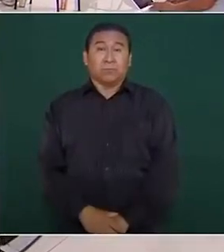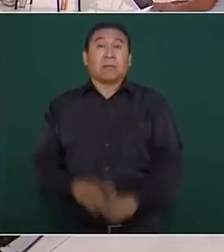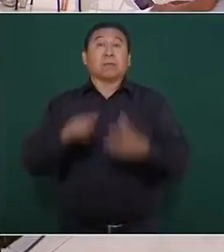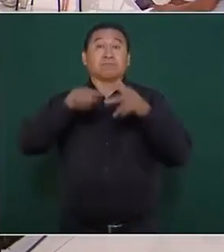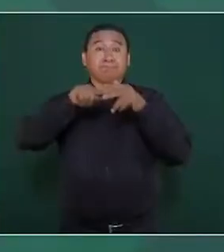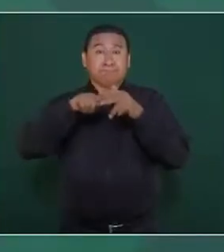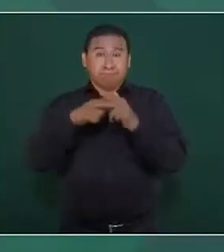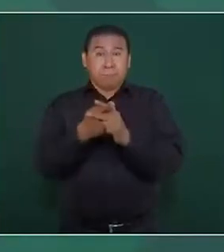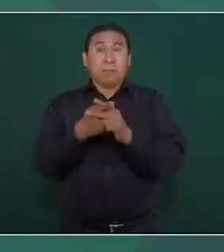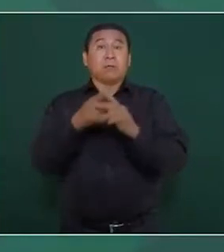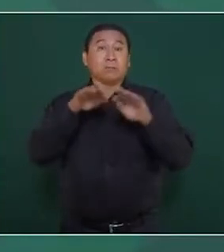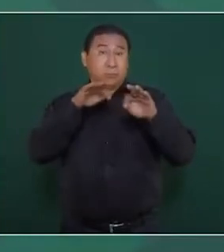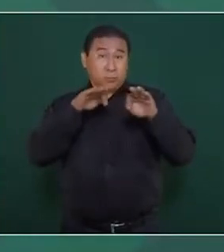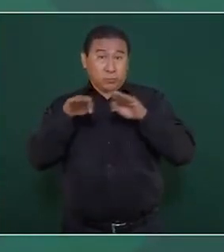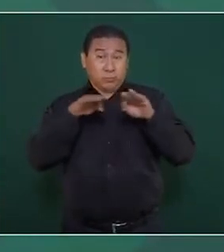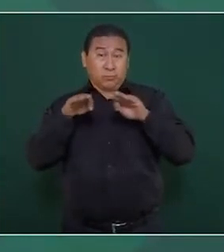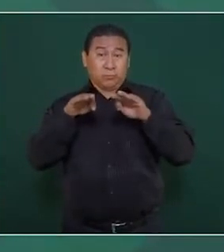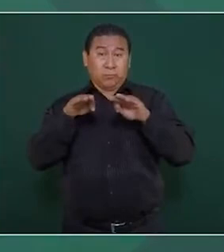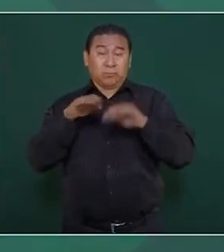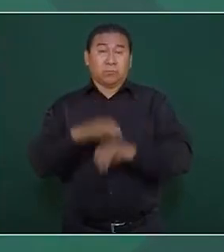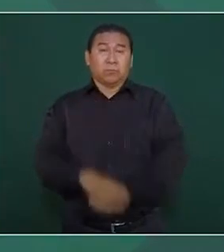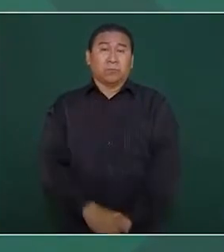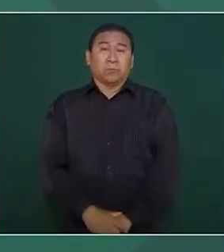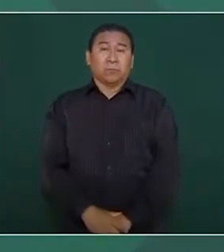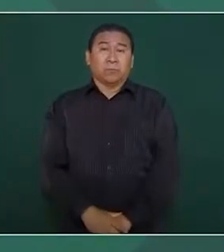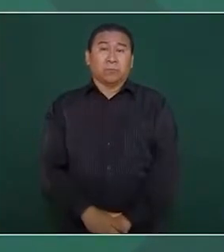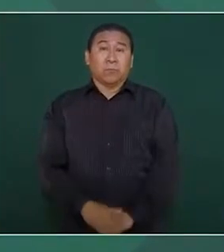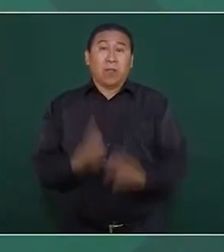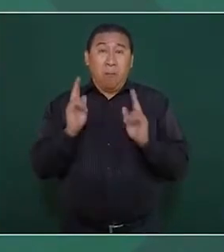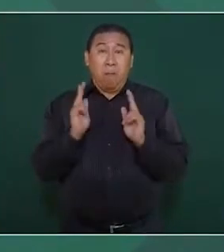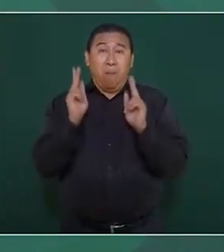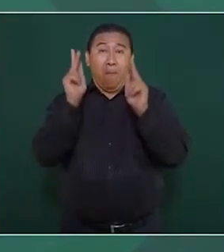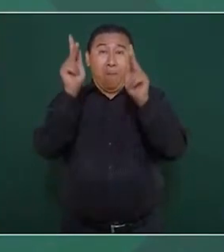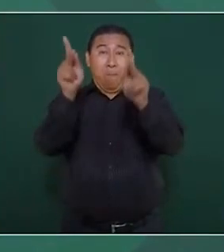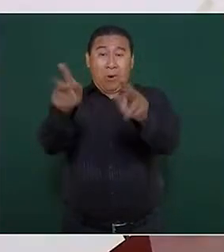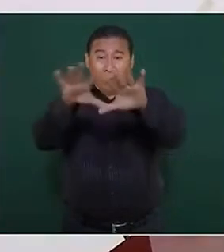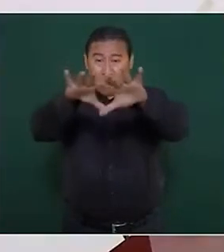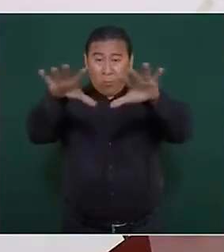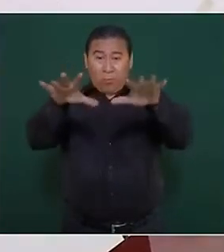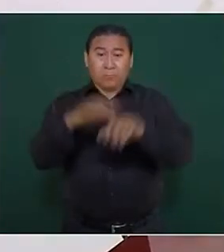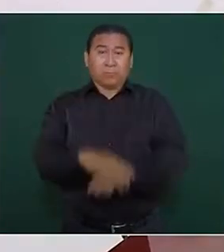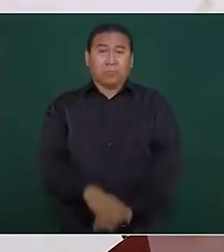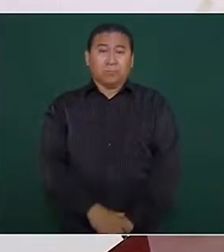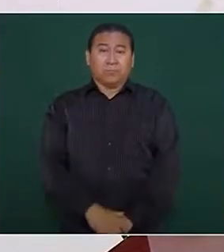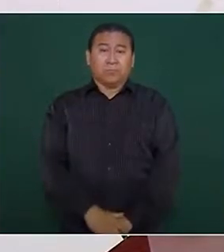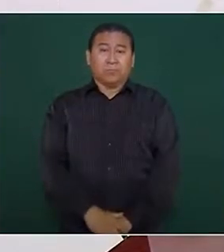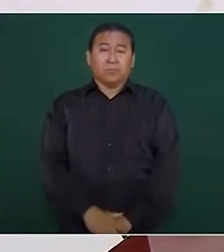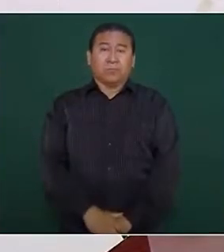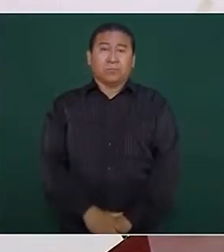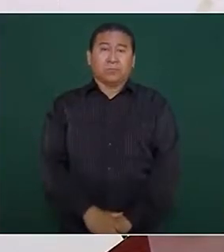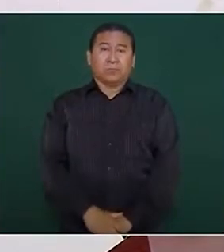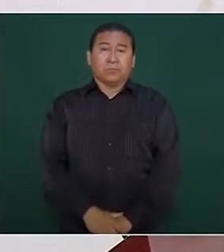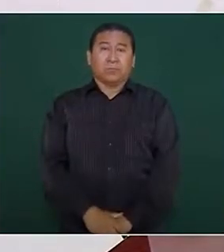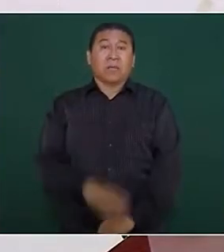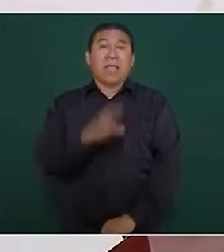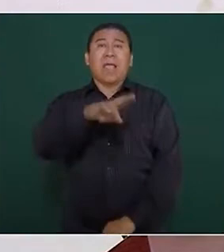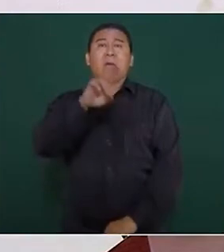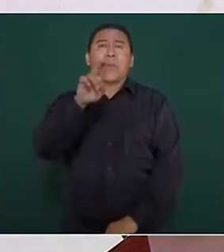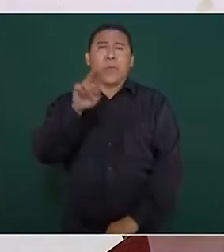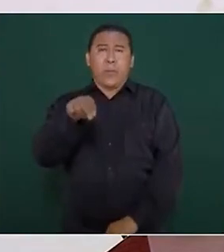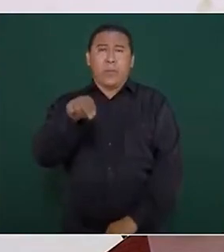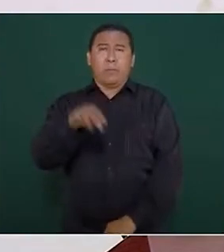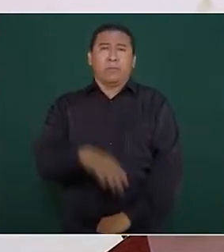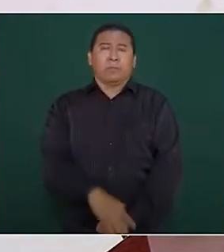iniciarse los trabajos del puente de Cancún